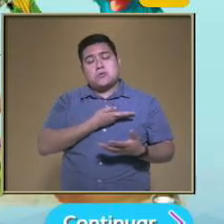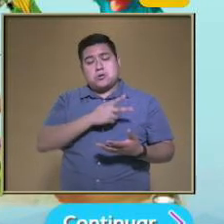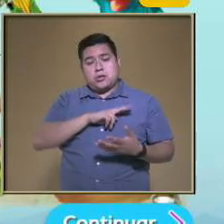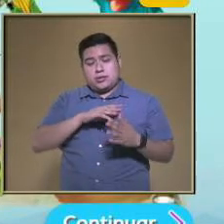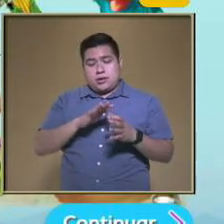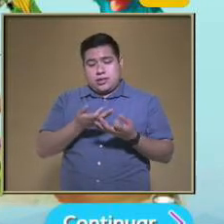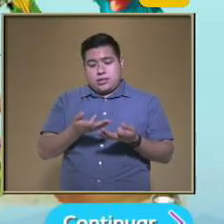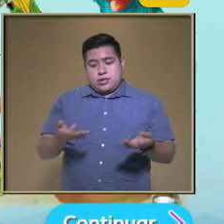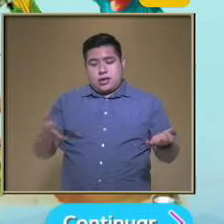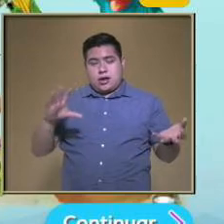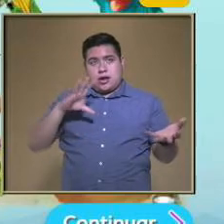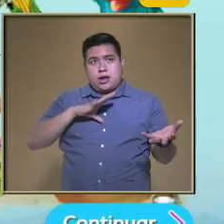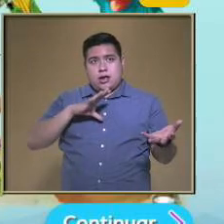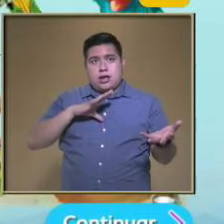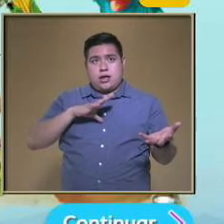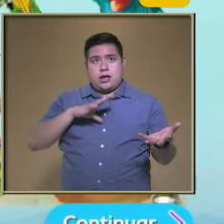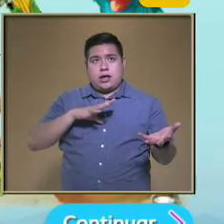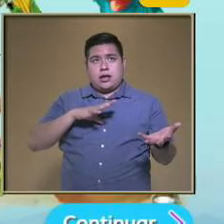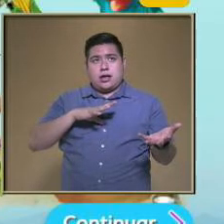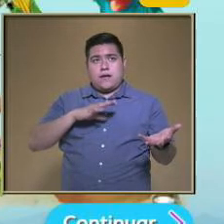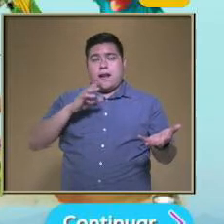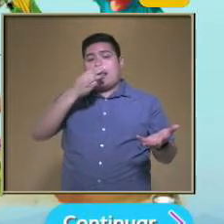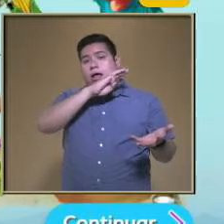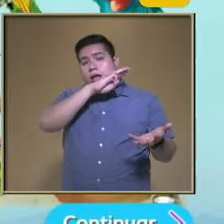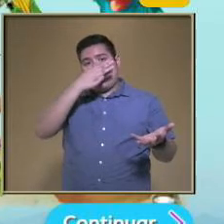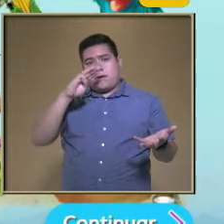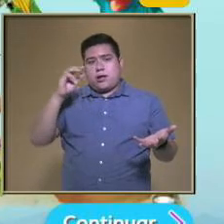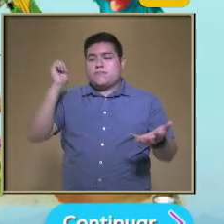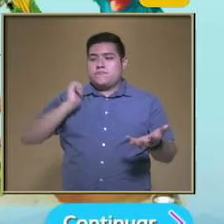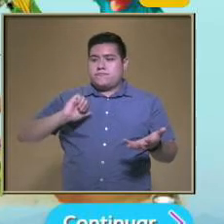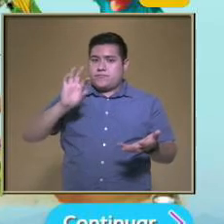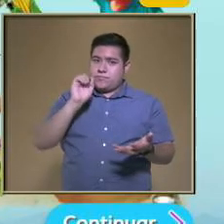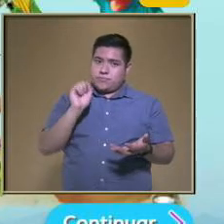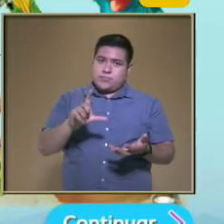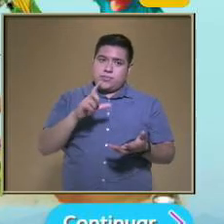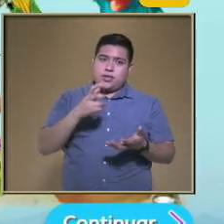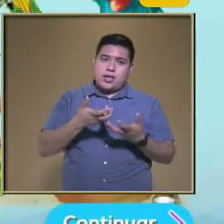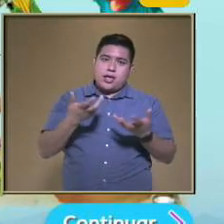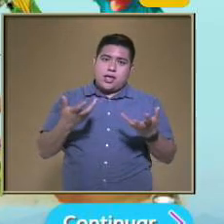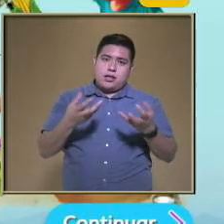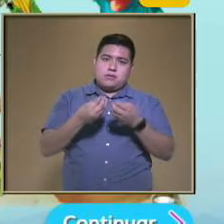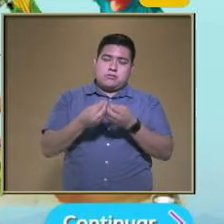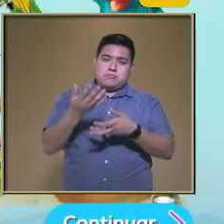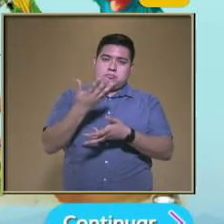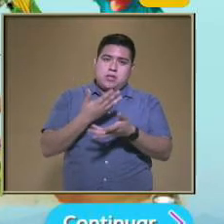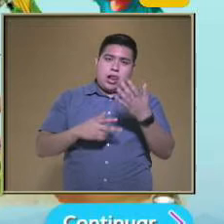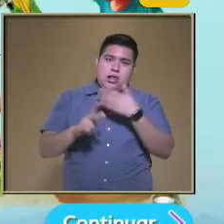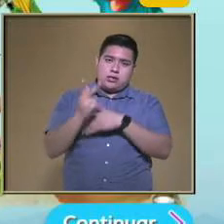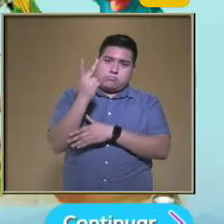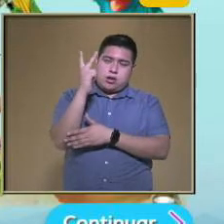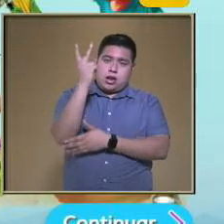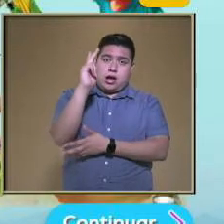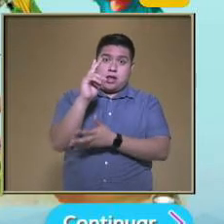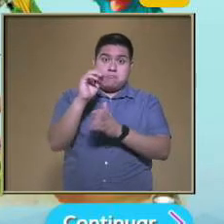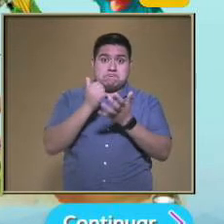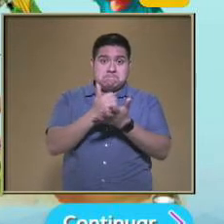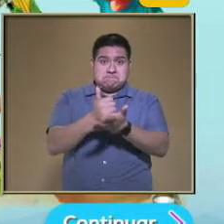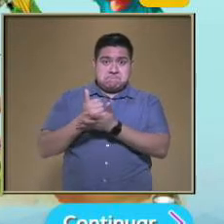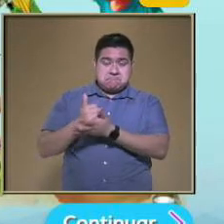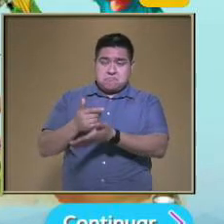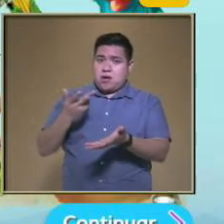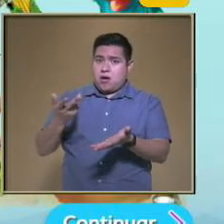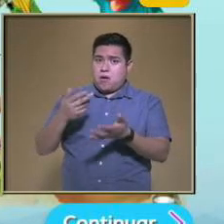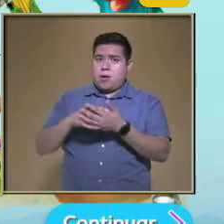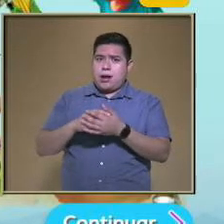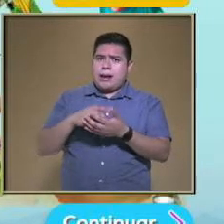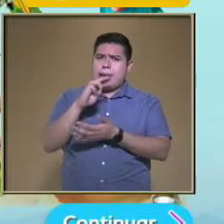bacteria También son aprovechados Por el maíz De esta manera Esta convivencia Beneficia a ambas plantas En cambio Que ser vivo